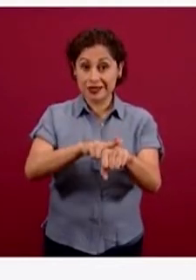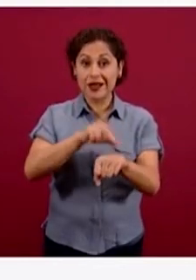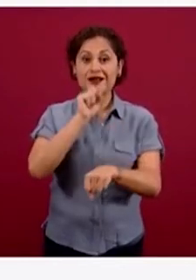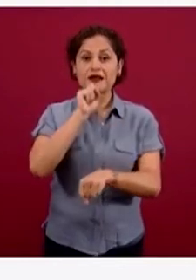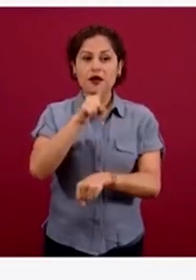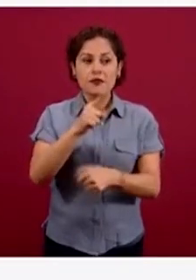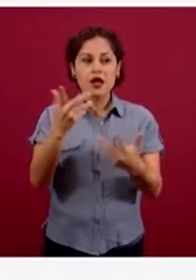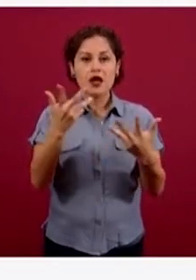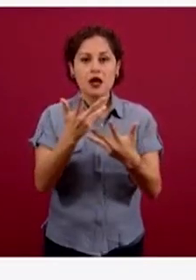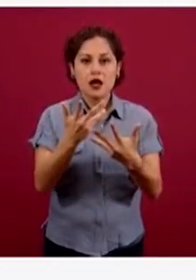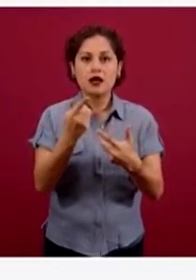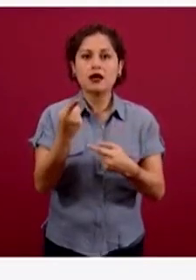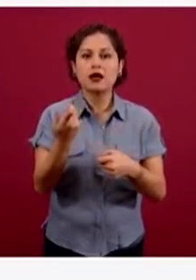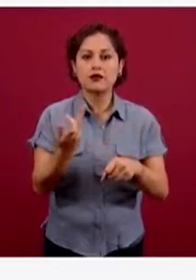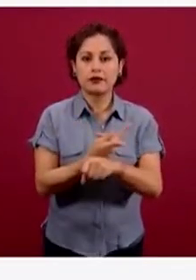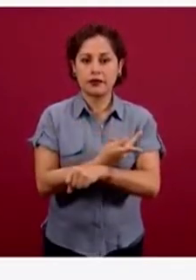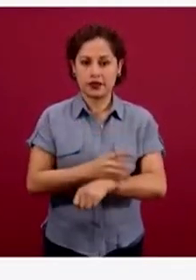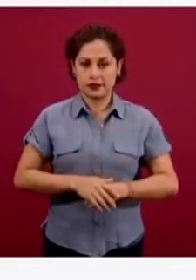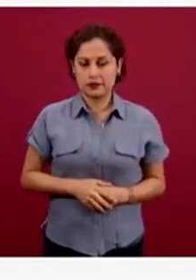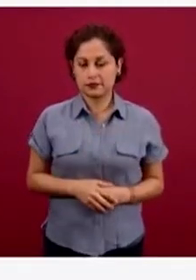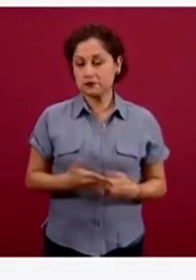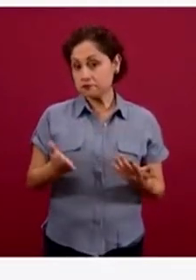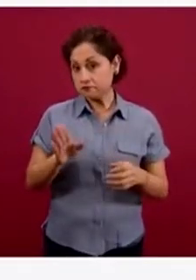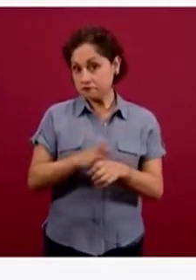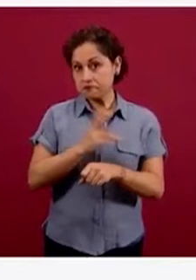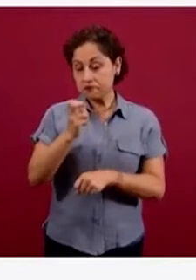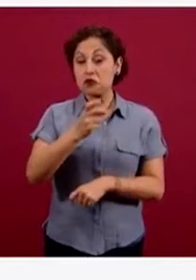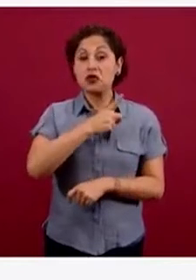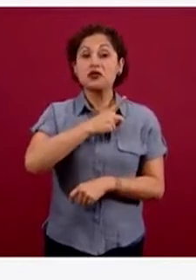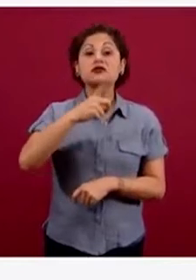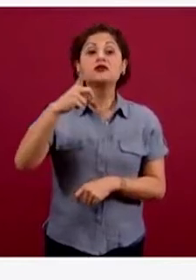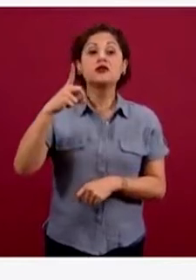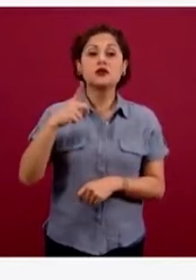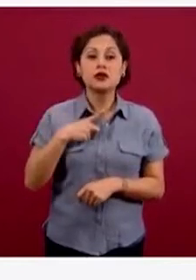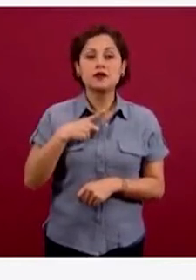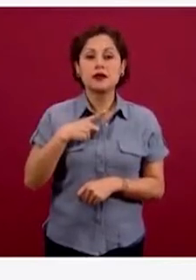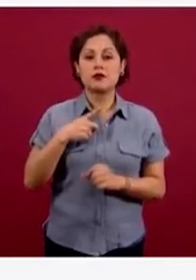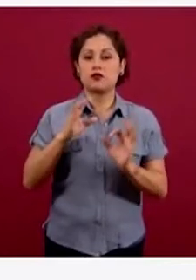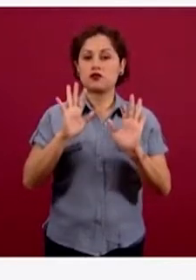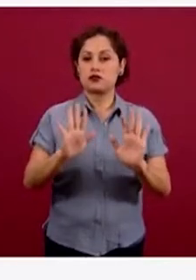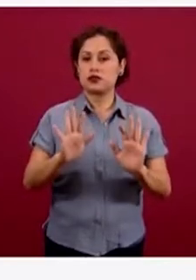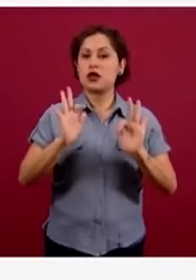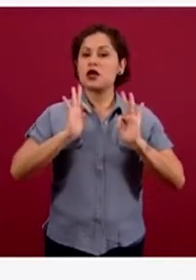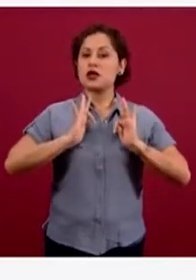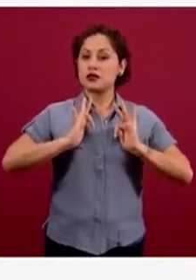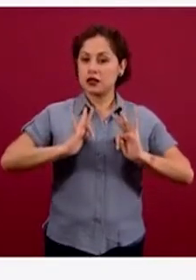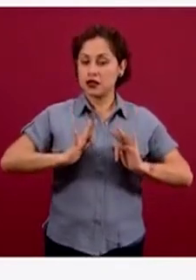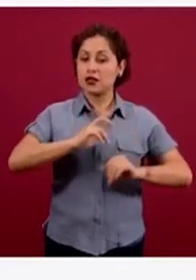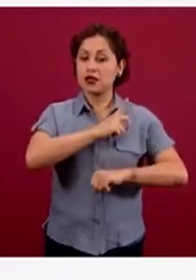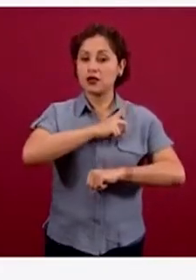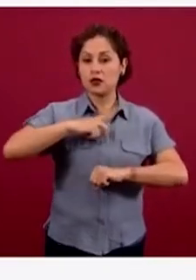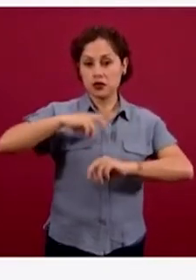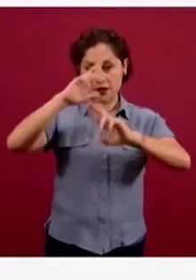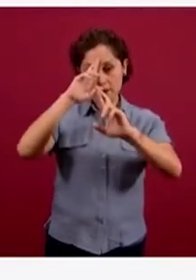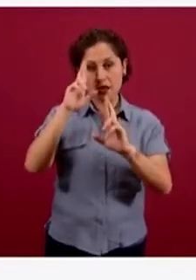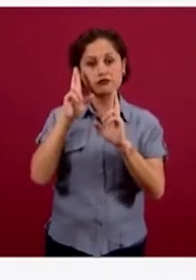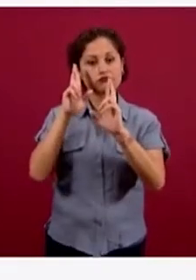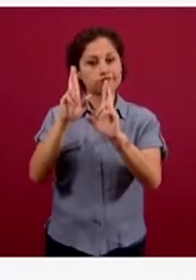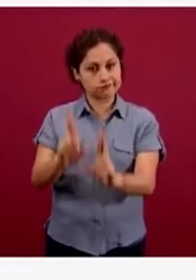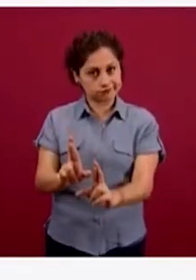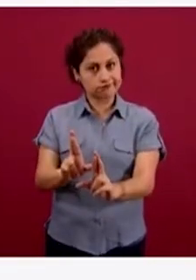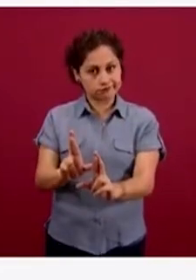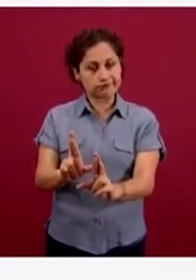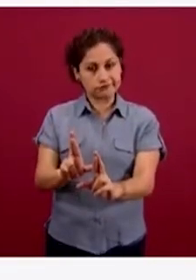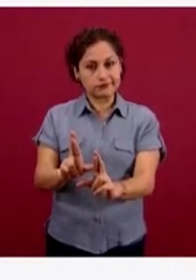Dentro de esto lo que tenemos que asegurarnos es el respeto y la compasión humana que sean parte de las